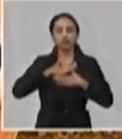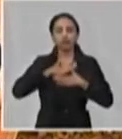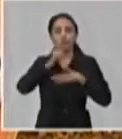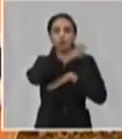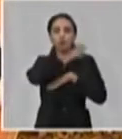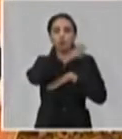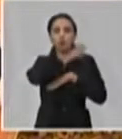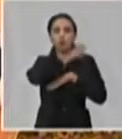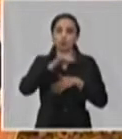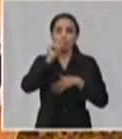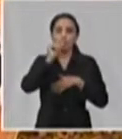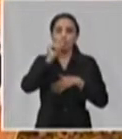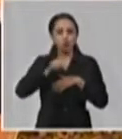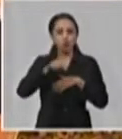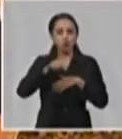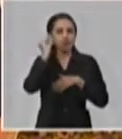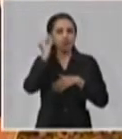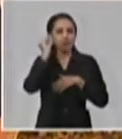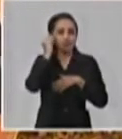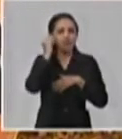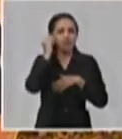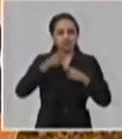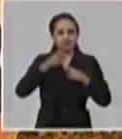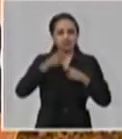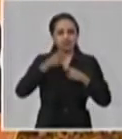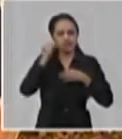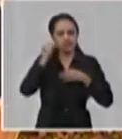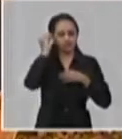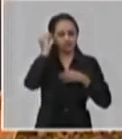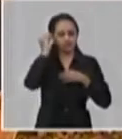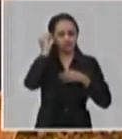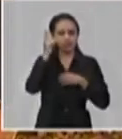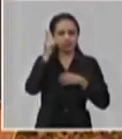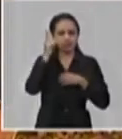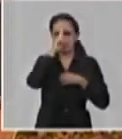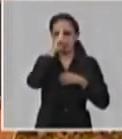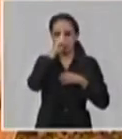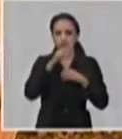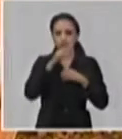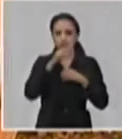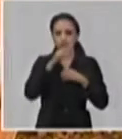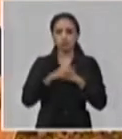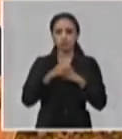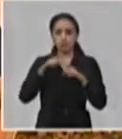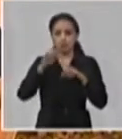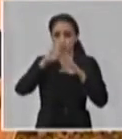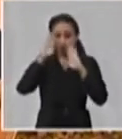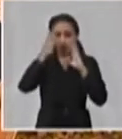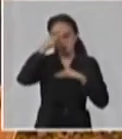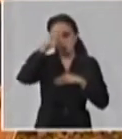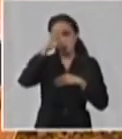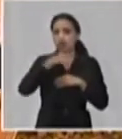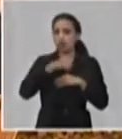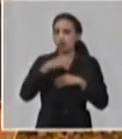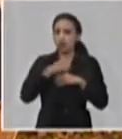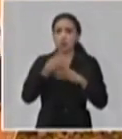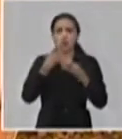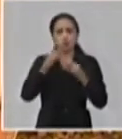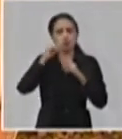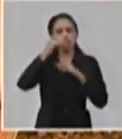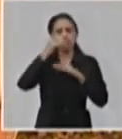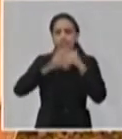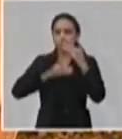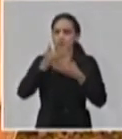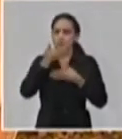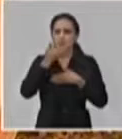con personas que acumulan una mayor experiencia, aunque a lo largo y ancho del país nosotros tenemos magnífica terapia